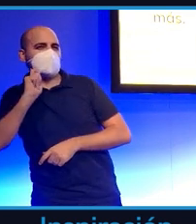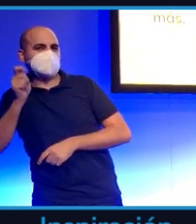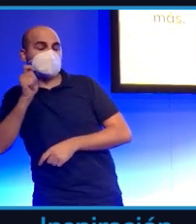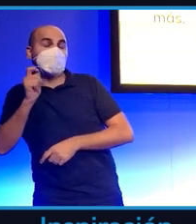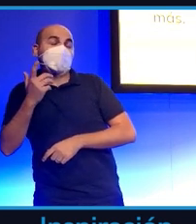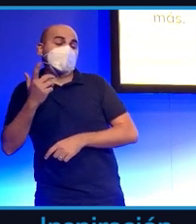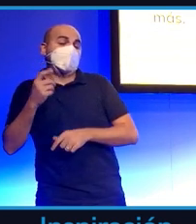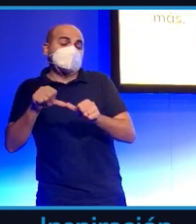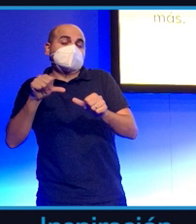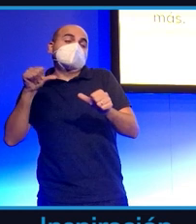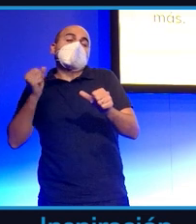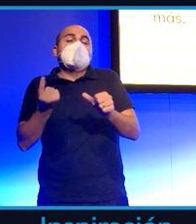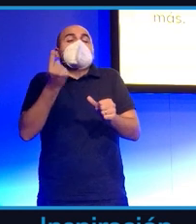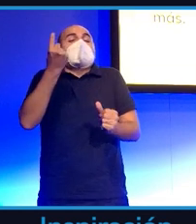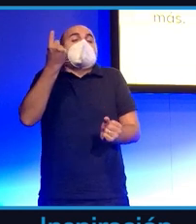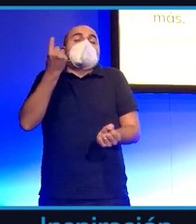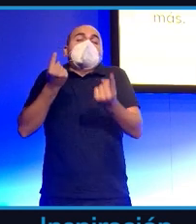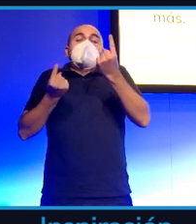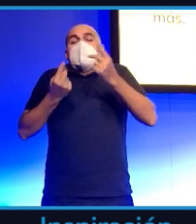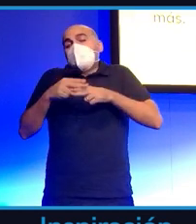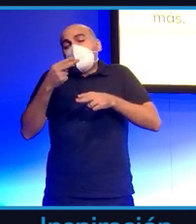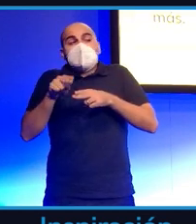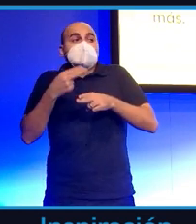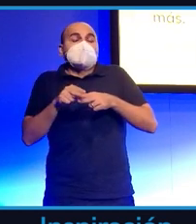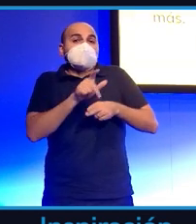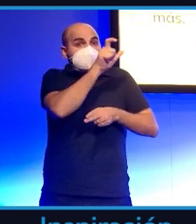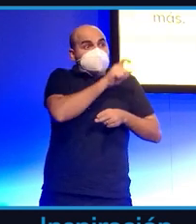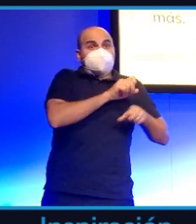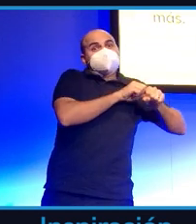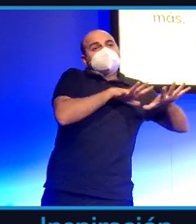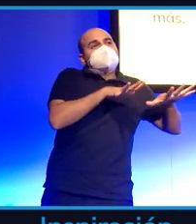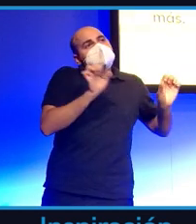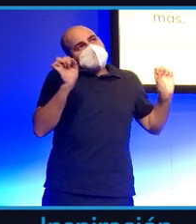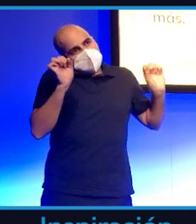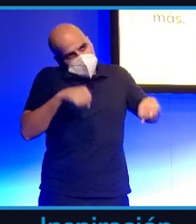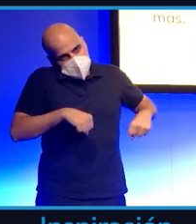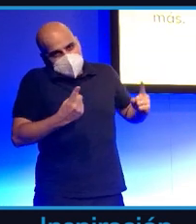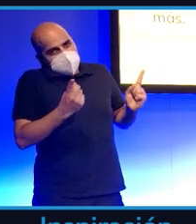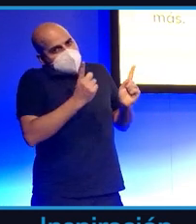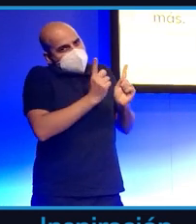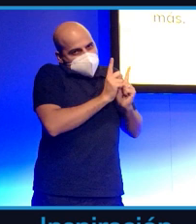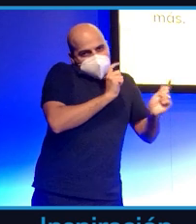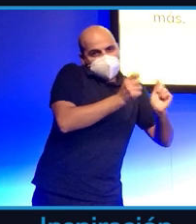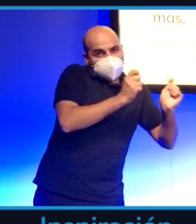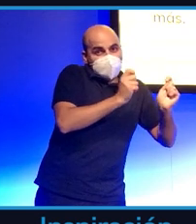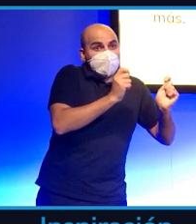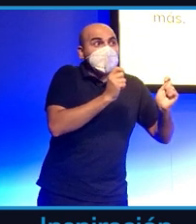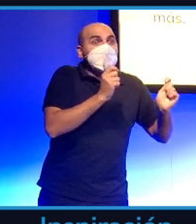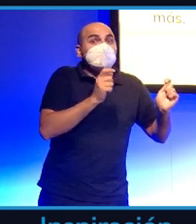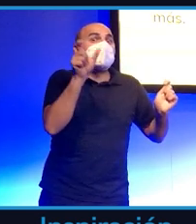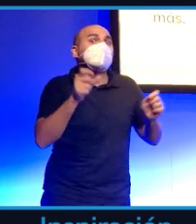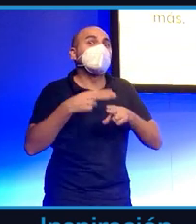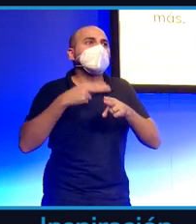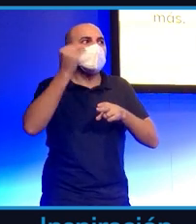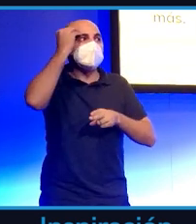sui generis, simplemente un detalle. Pensando que con eso conquistan a los más jóvenes pero